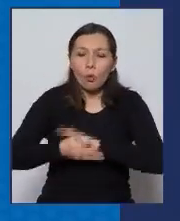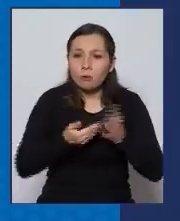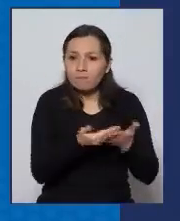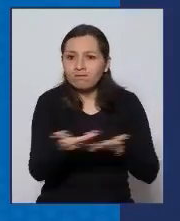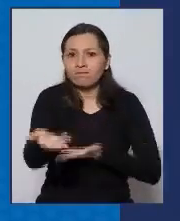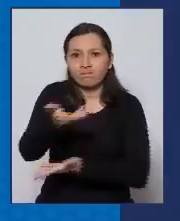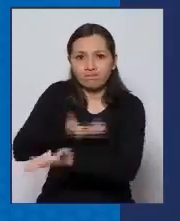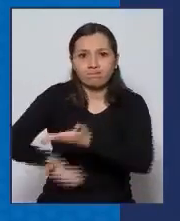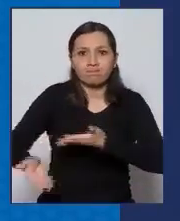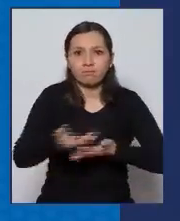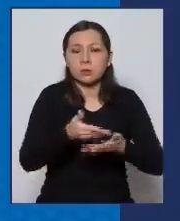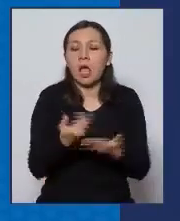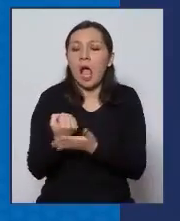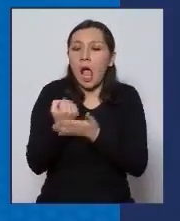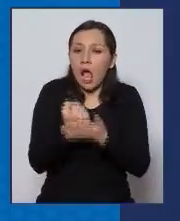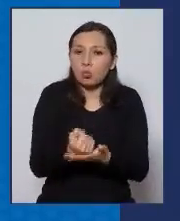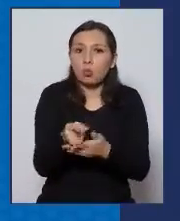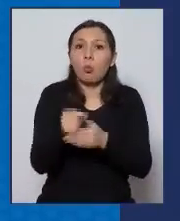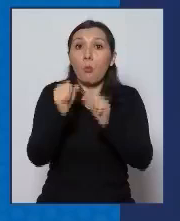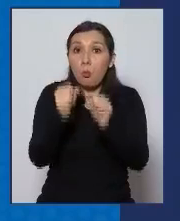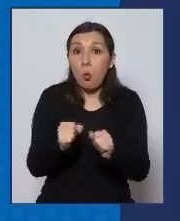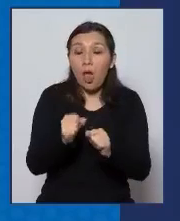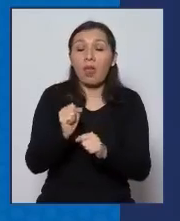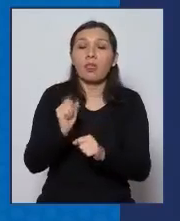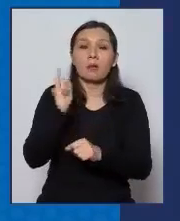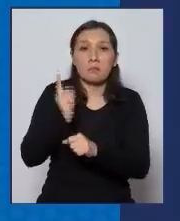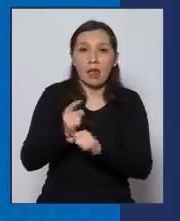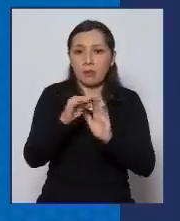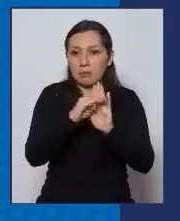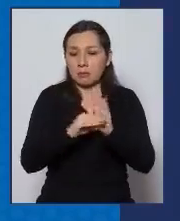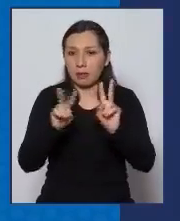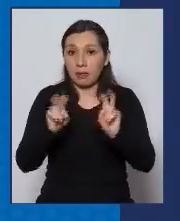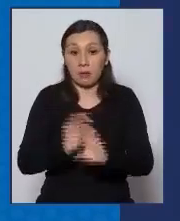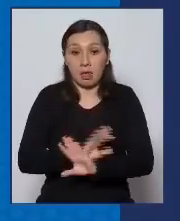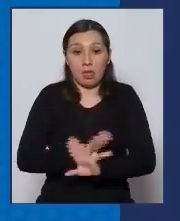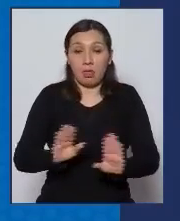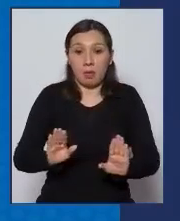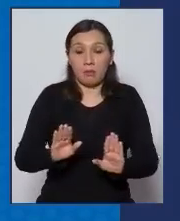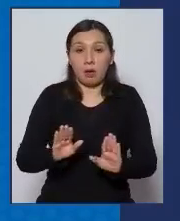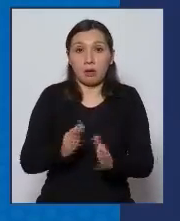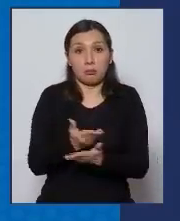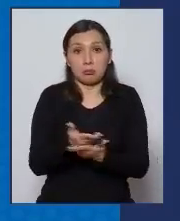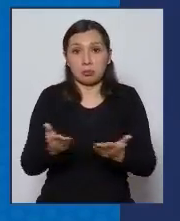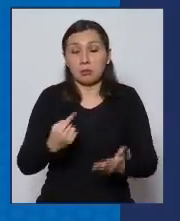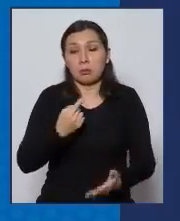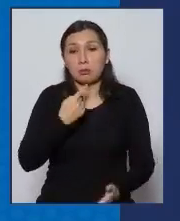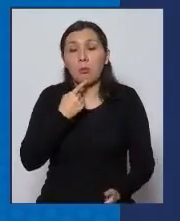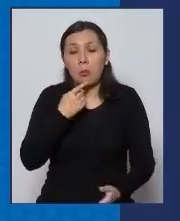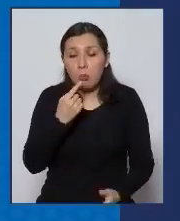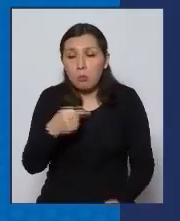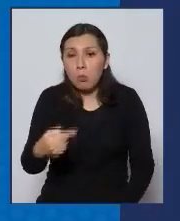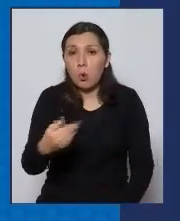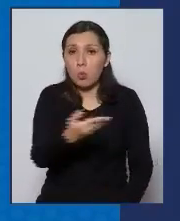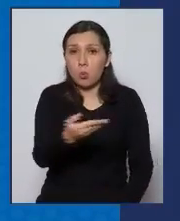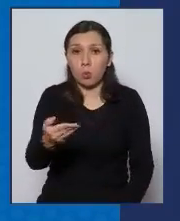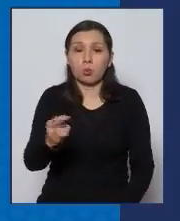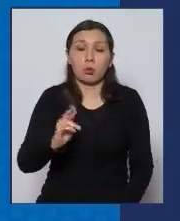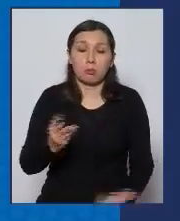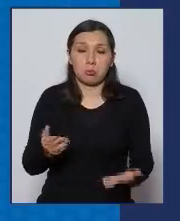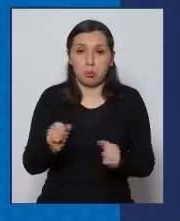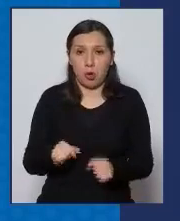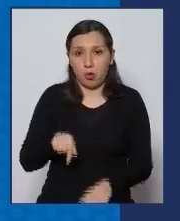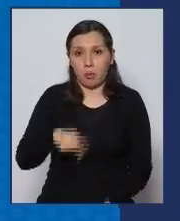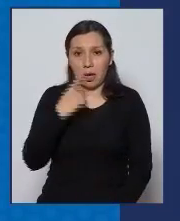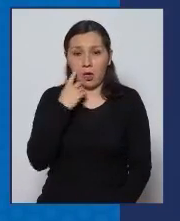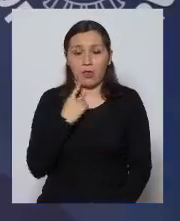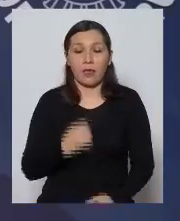y a la colaboración para que estas medidas se puedan implementar sin decir más se ofrece espacio para las preguntas